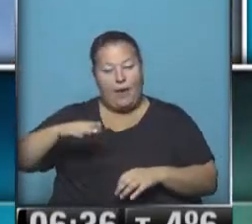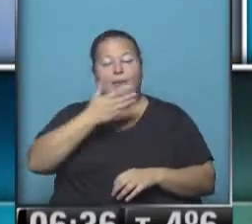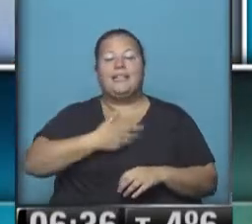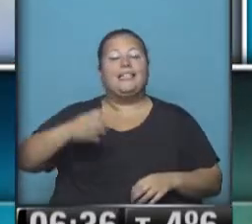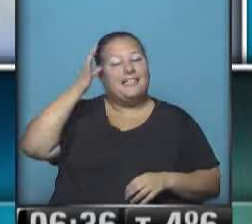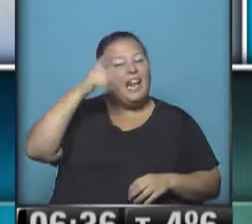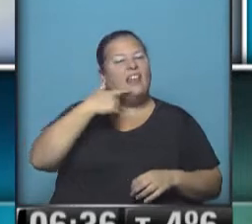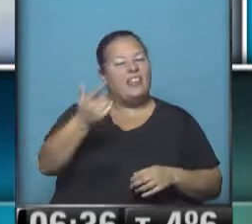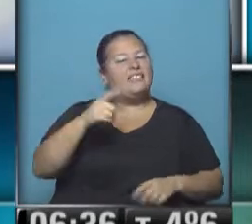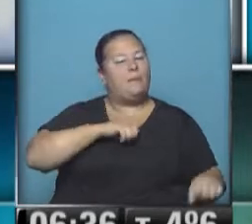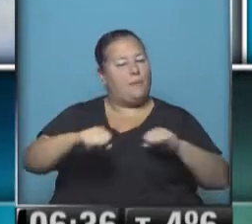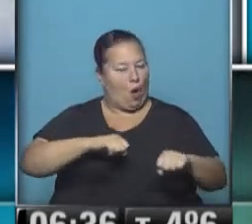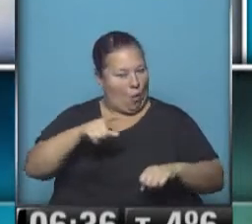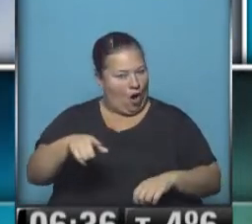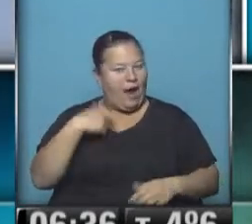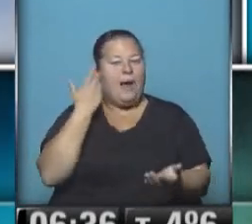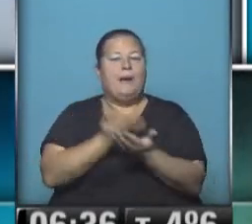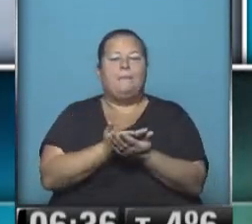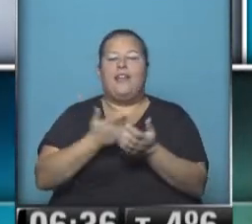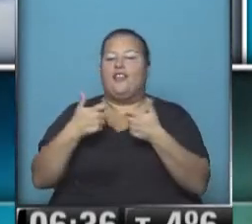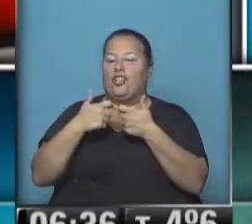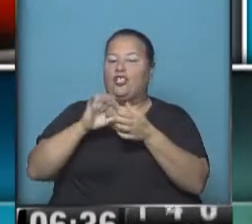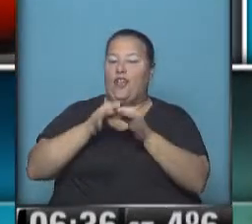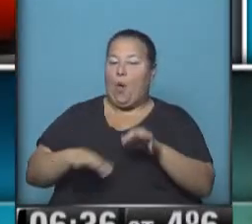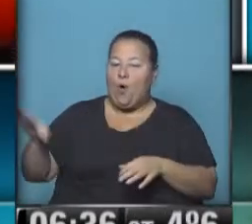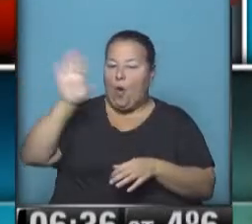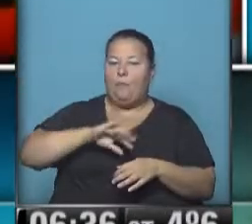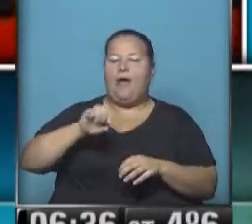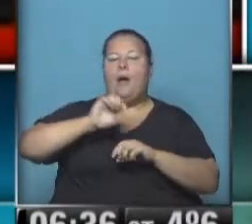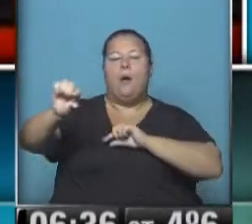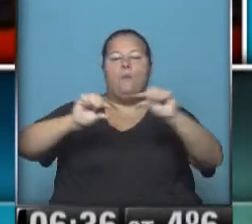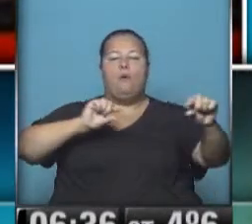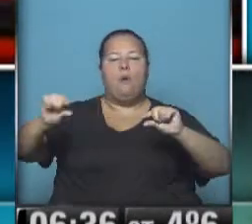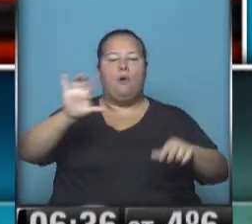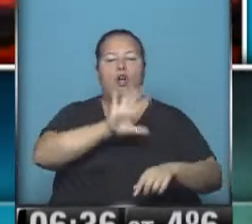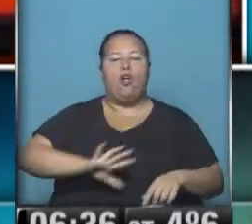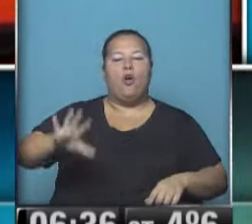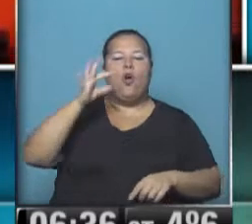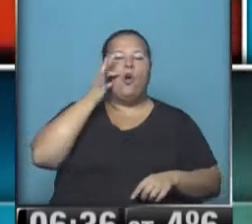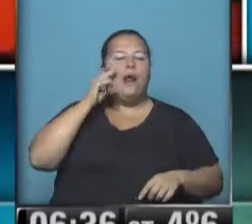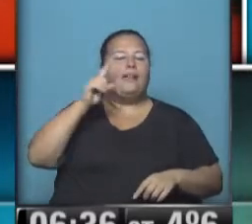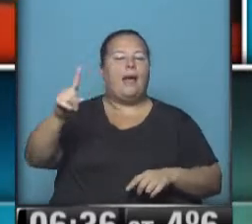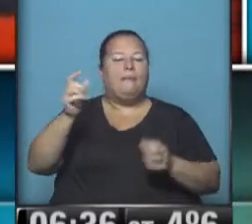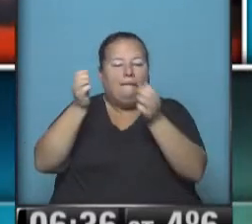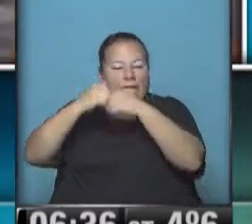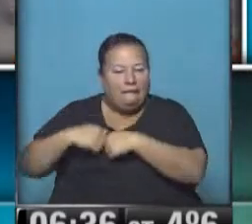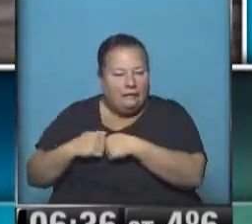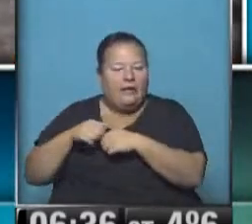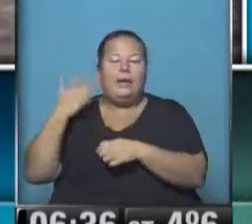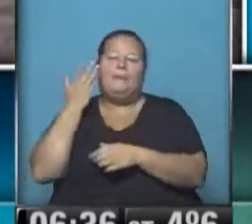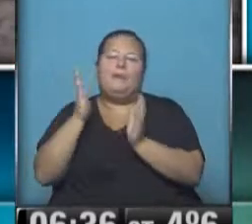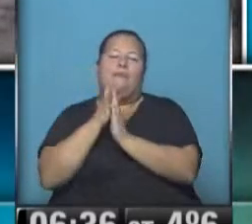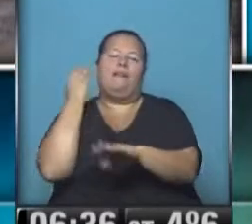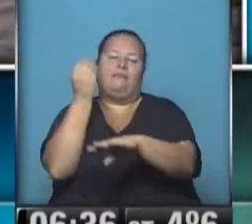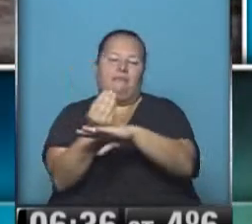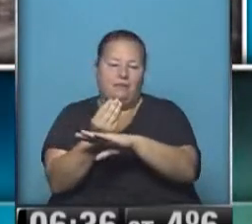consideró una provocación la propuesta de sus socios europeos de distribuir en el continente a 40.000 refugiados que piden asilo